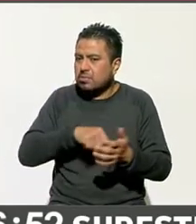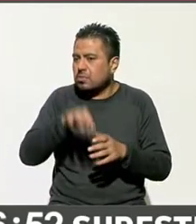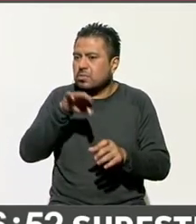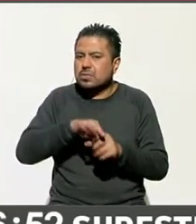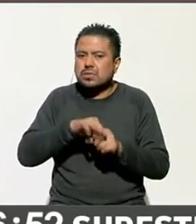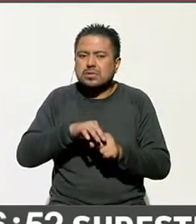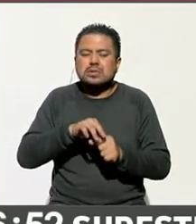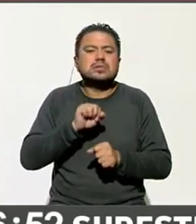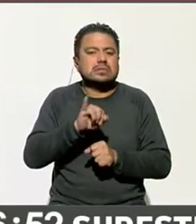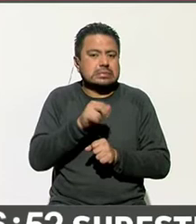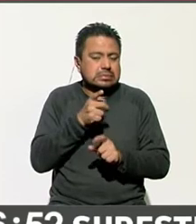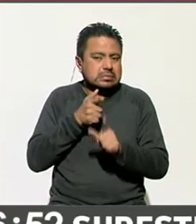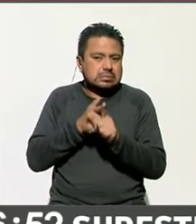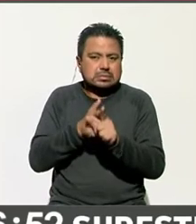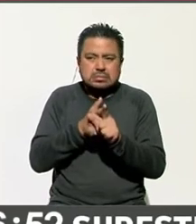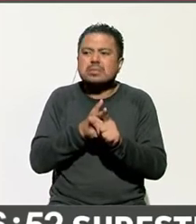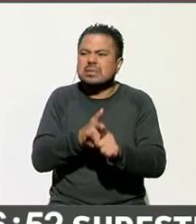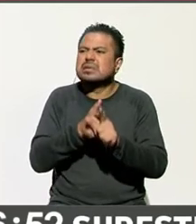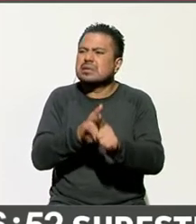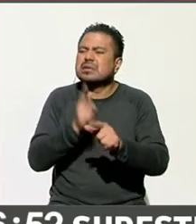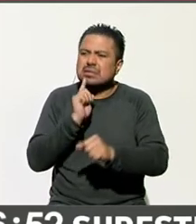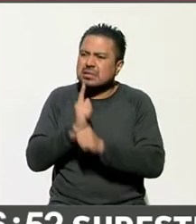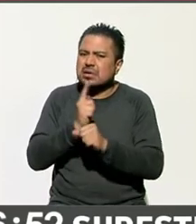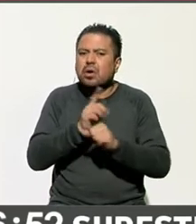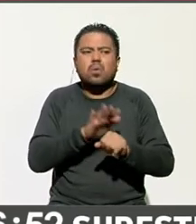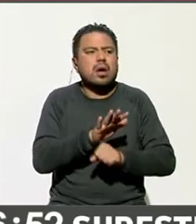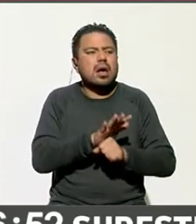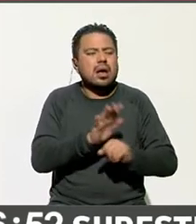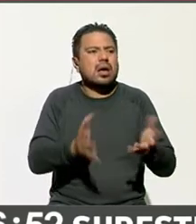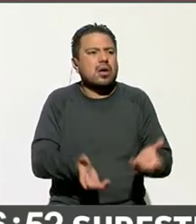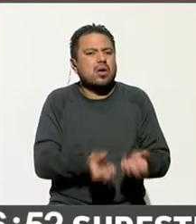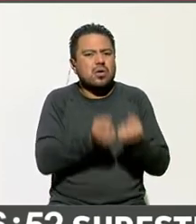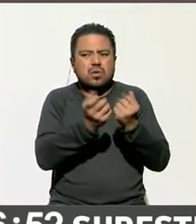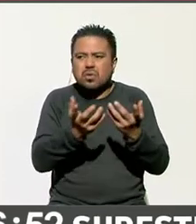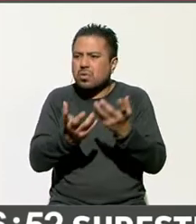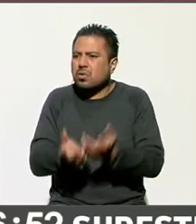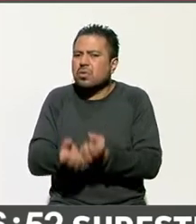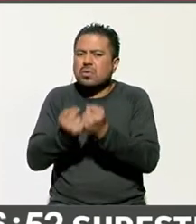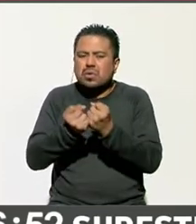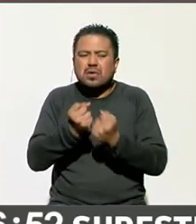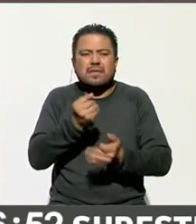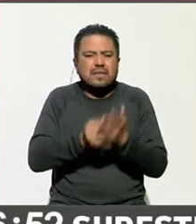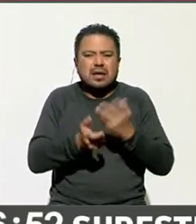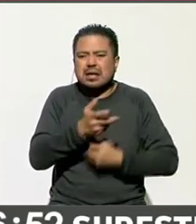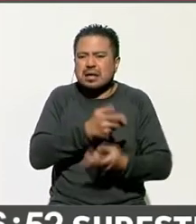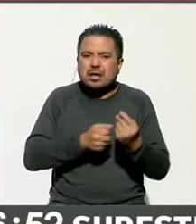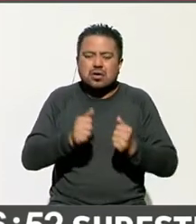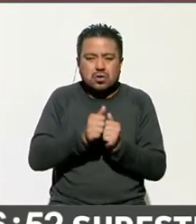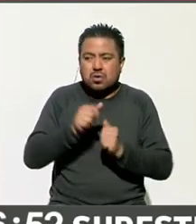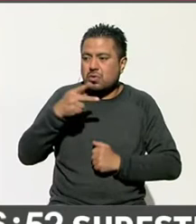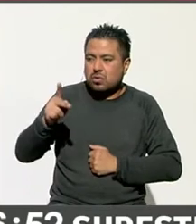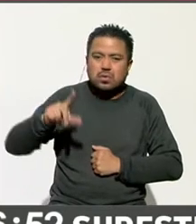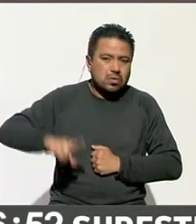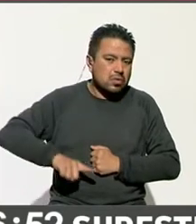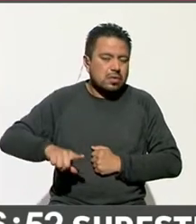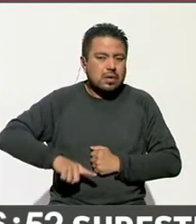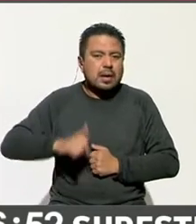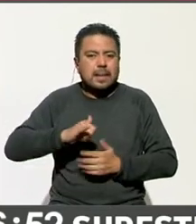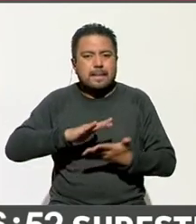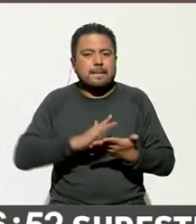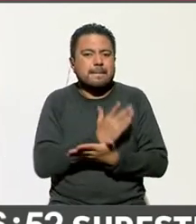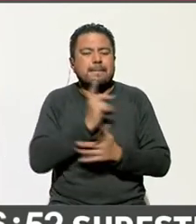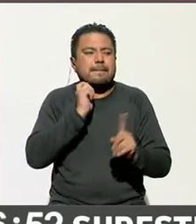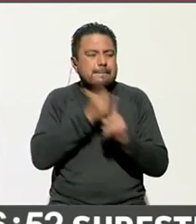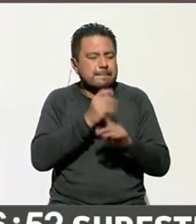distingue bien entre cuáles son los logros o las carencias en el gobierno, y es